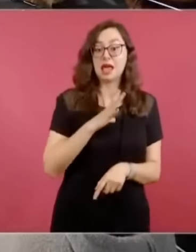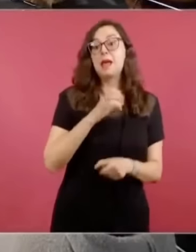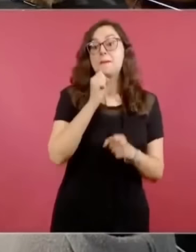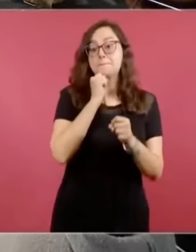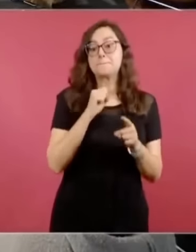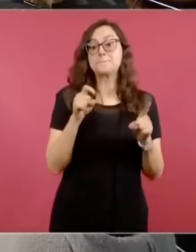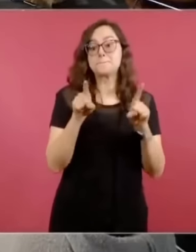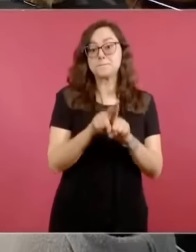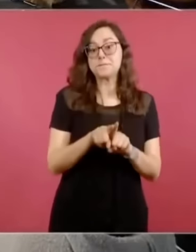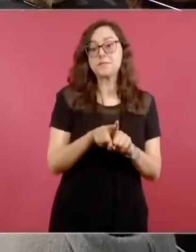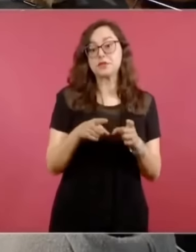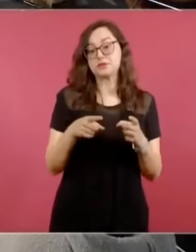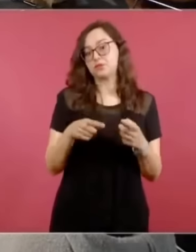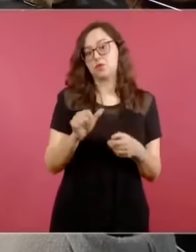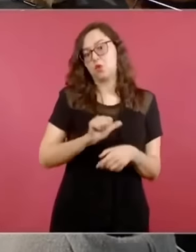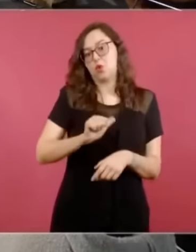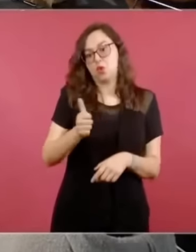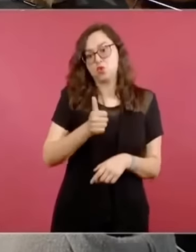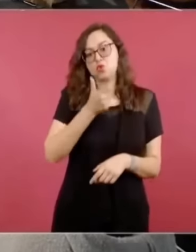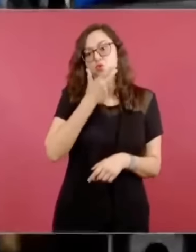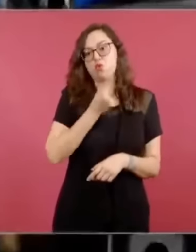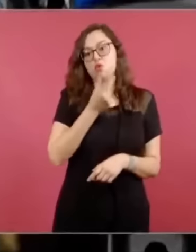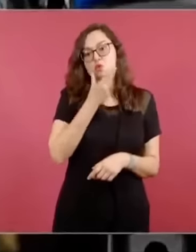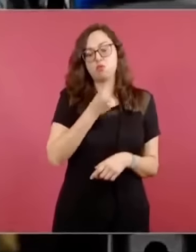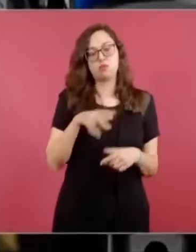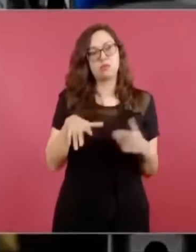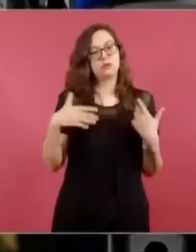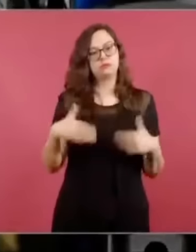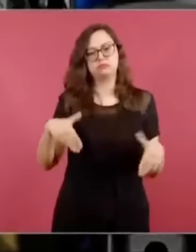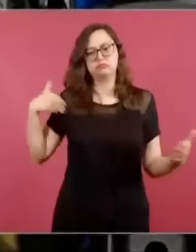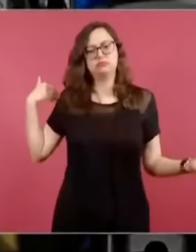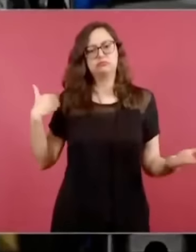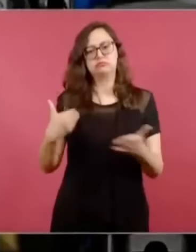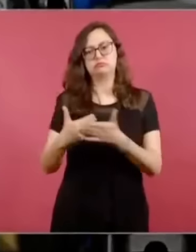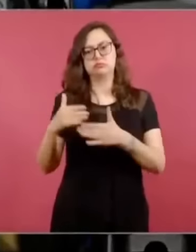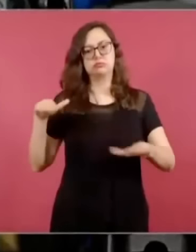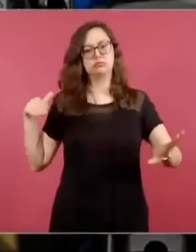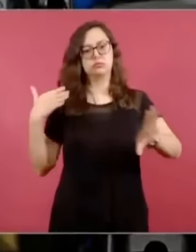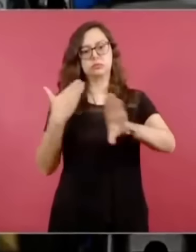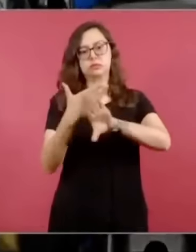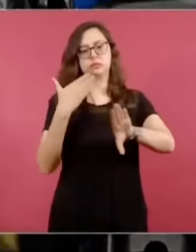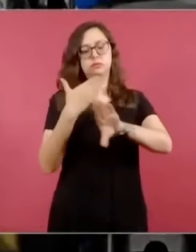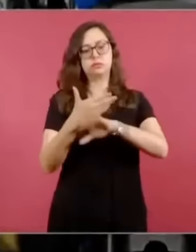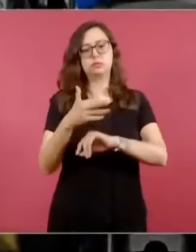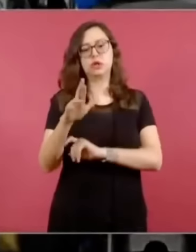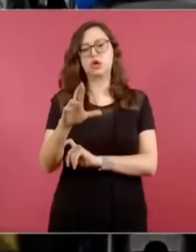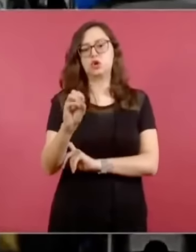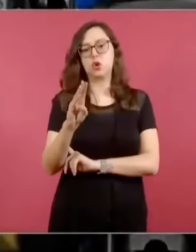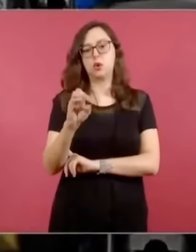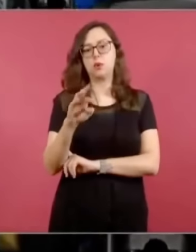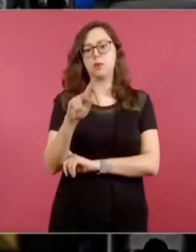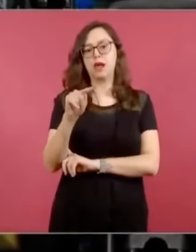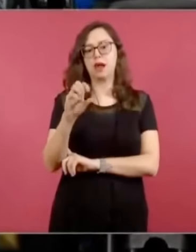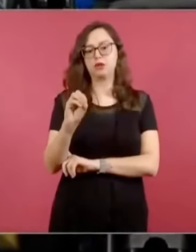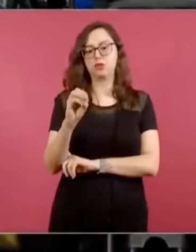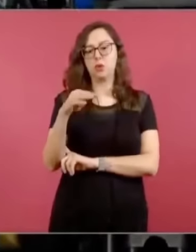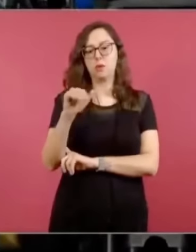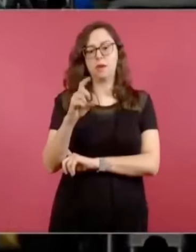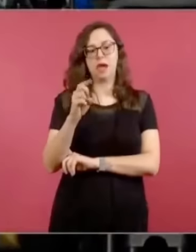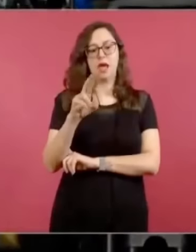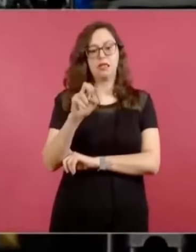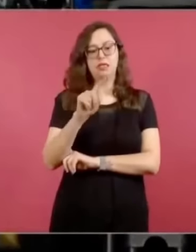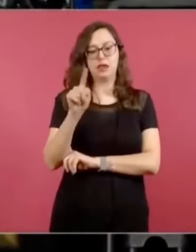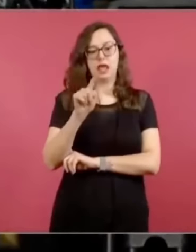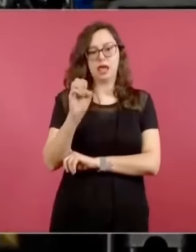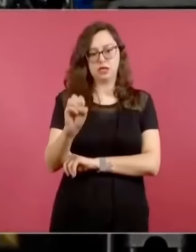adversario de usted histórico, como es el caso de la familia de Roberto Madrazo y su vínculo